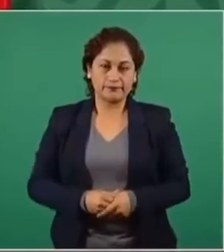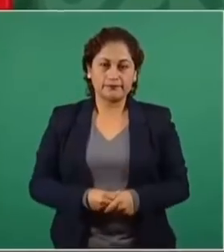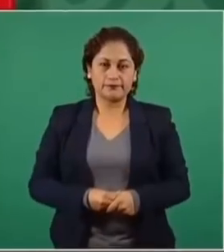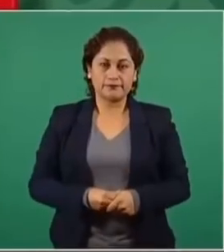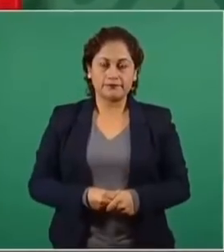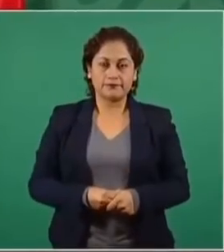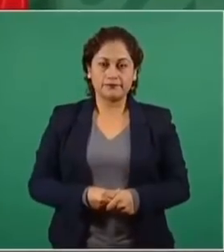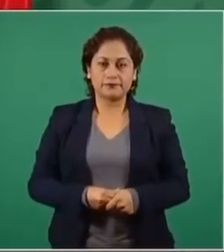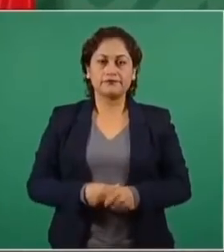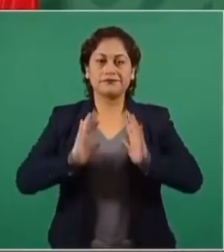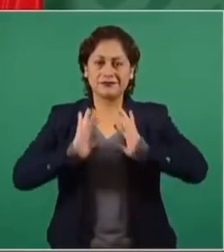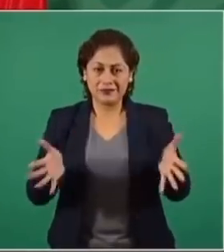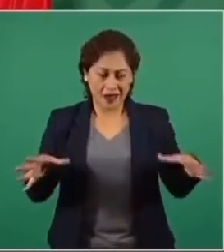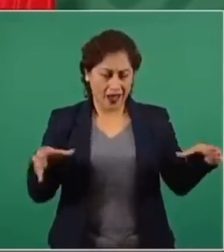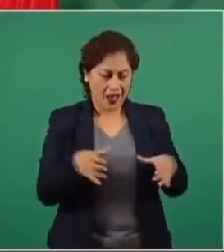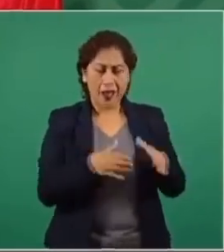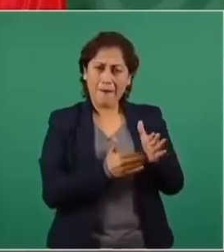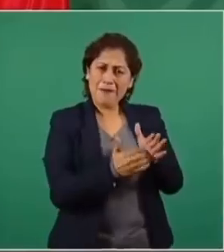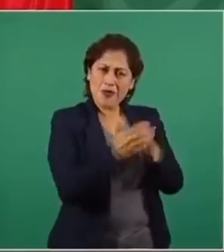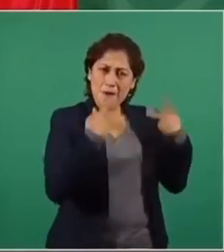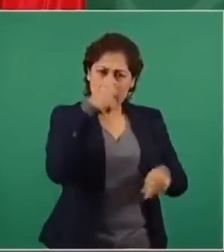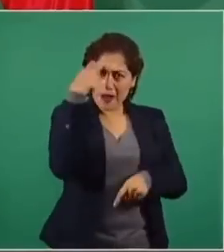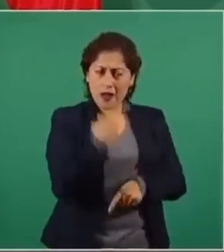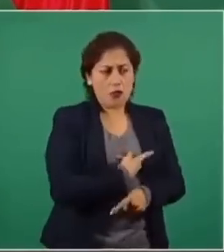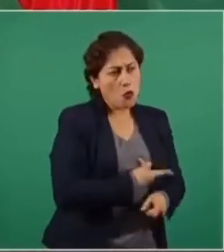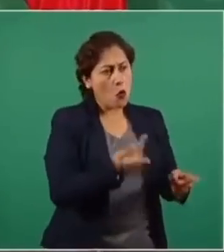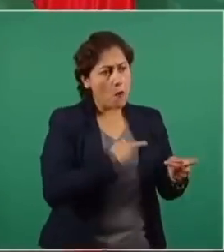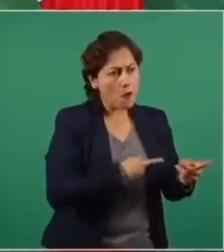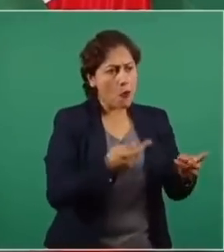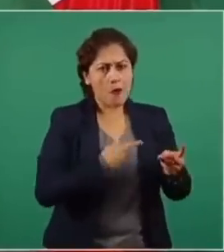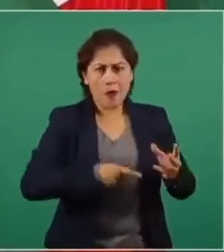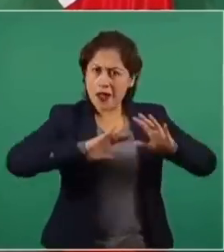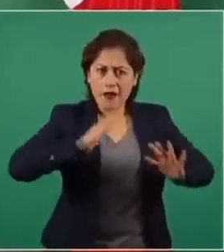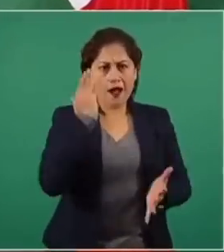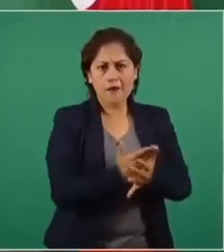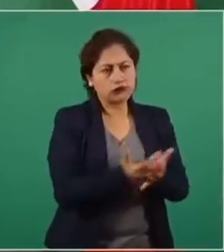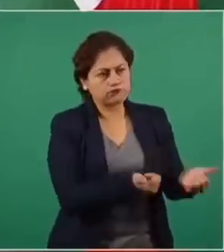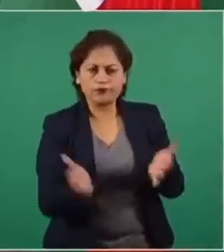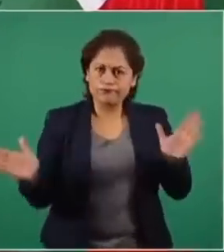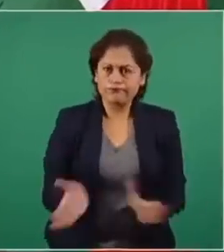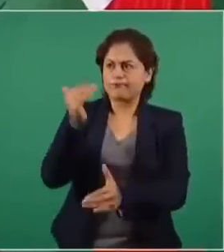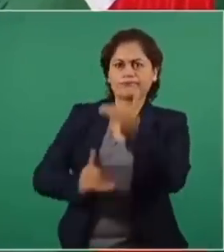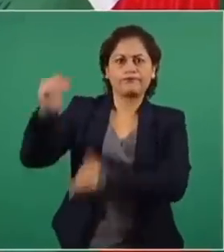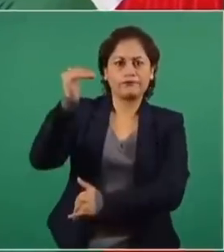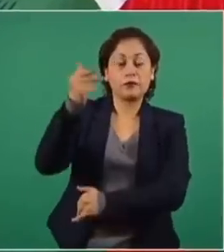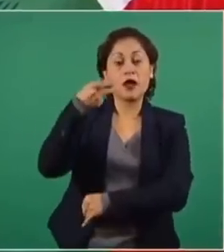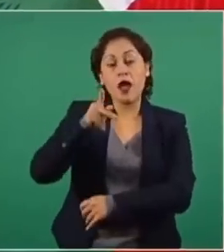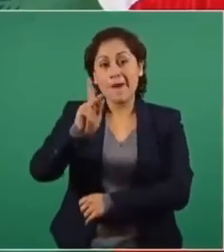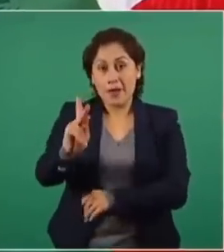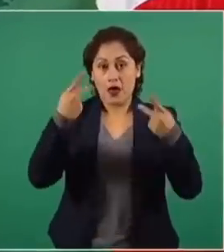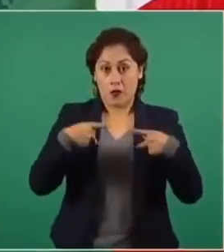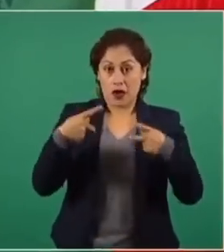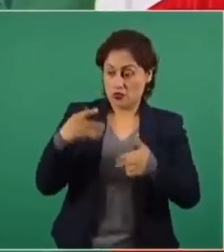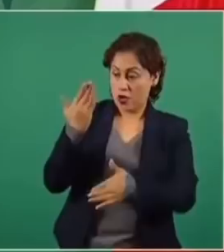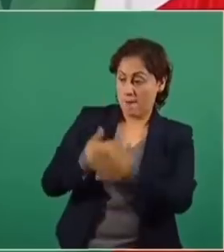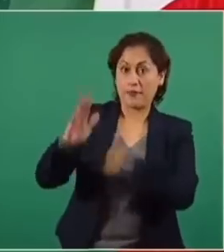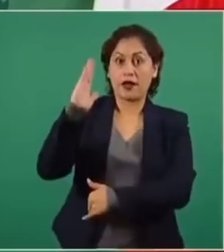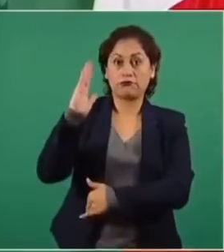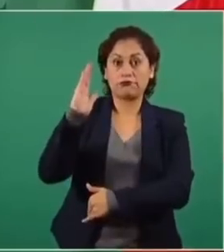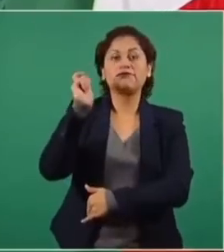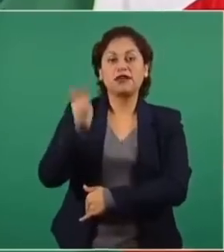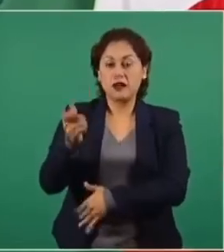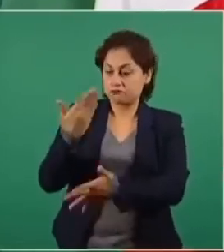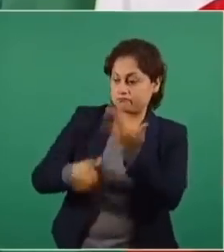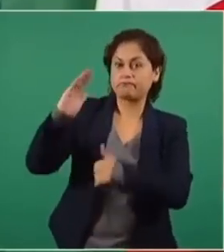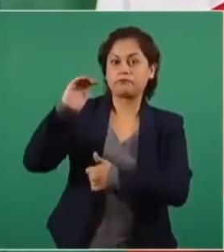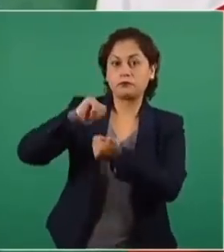Y que salgan de la pobreza millones de mexicanos. Pero que los que vayan saliendo de la pobreza se vayan